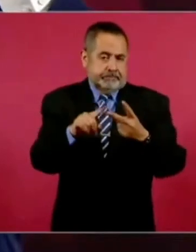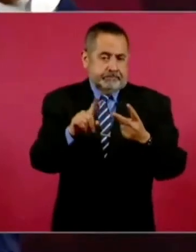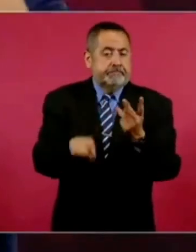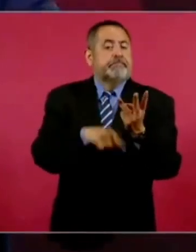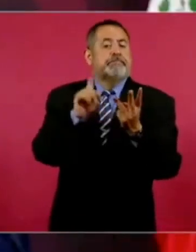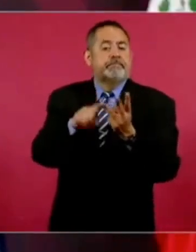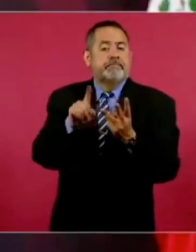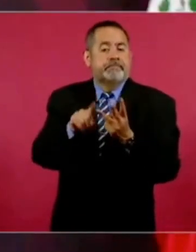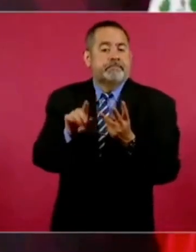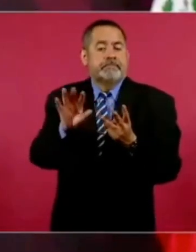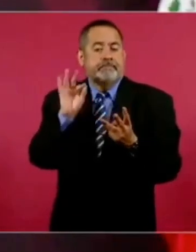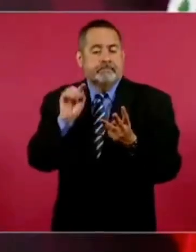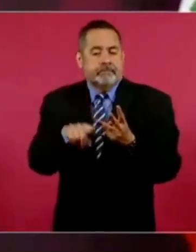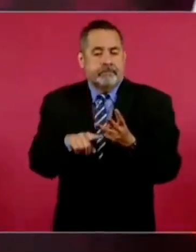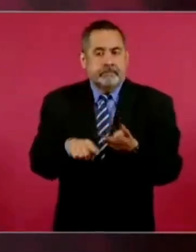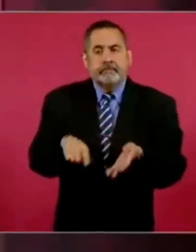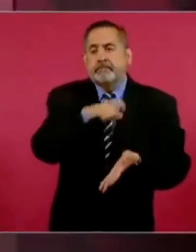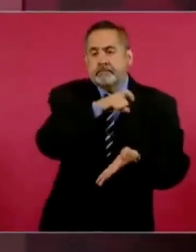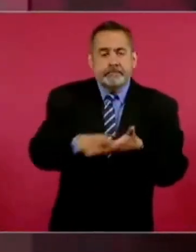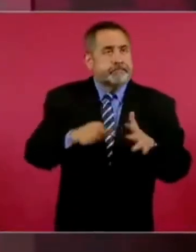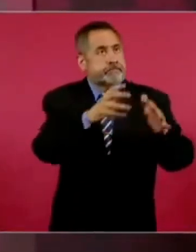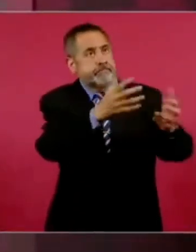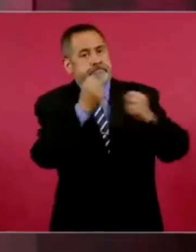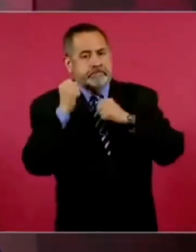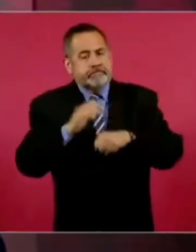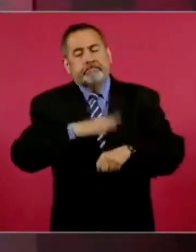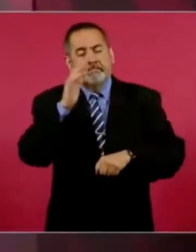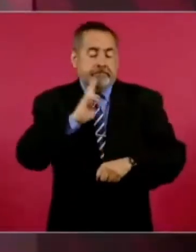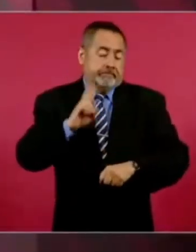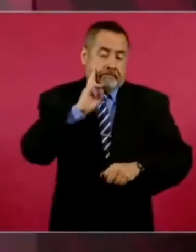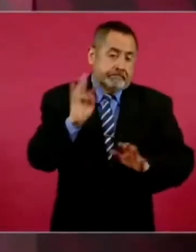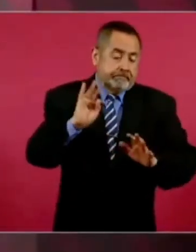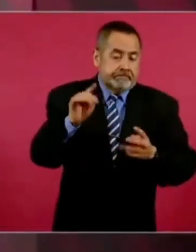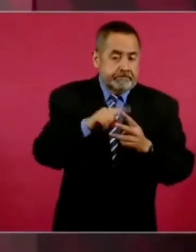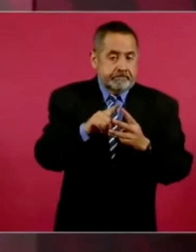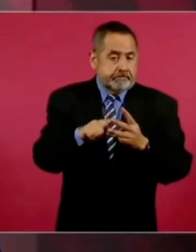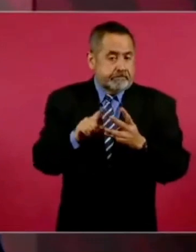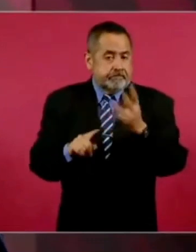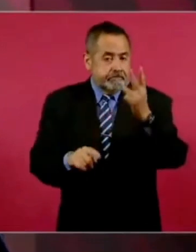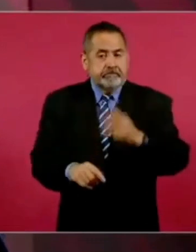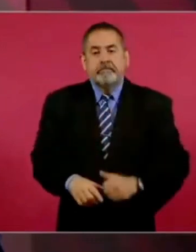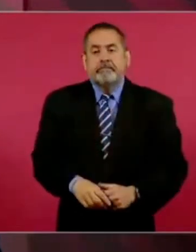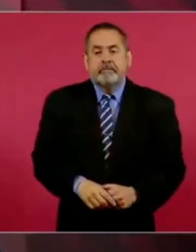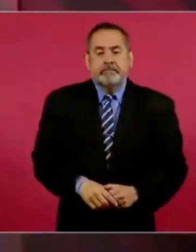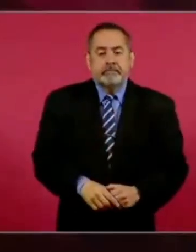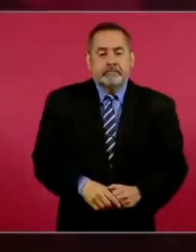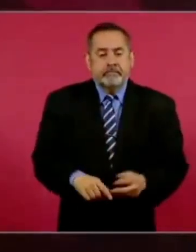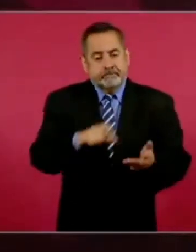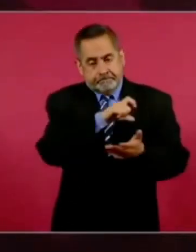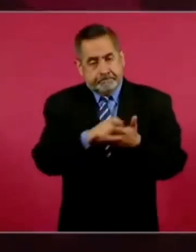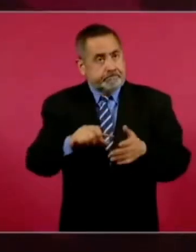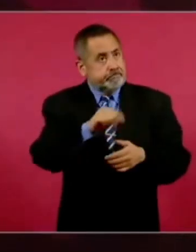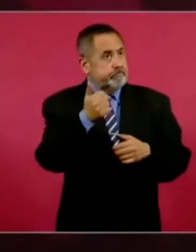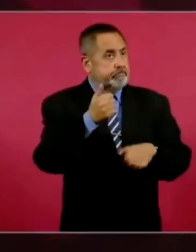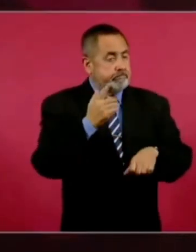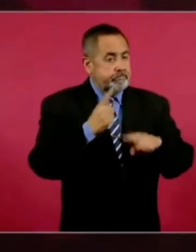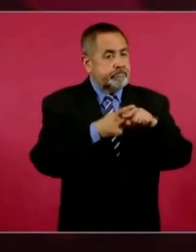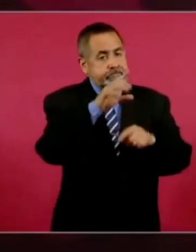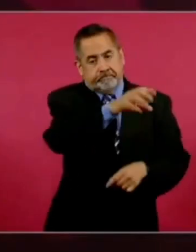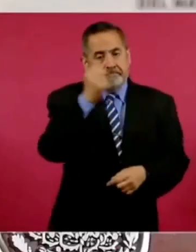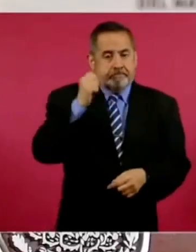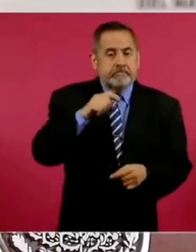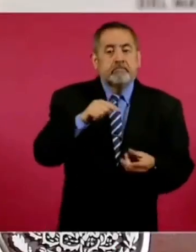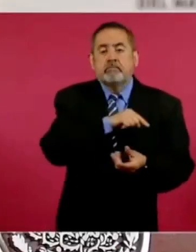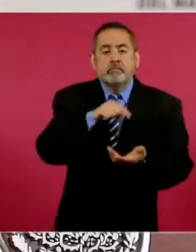tercera es comprar una en Texas.